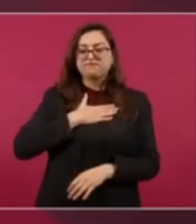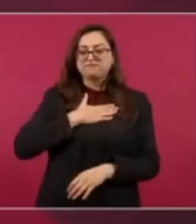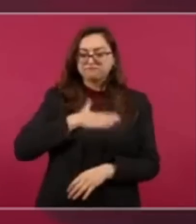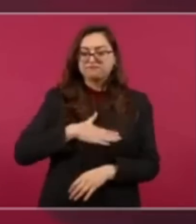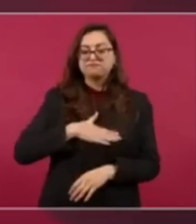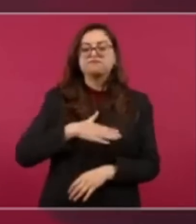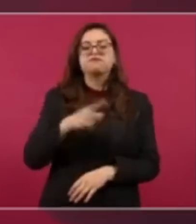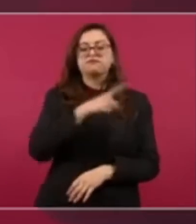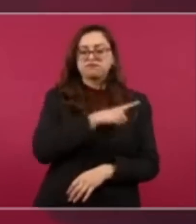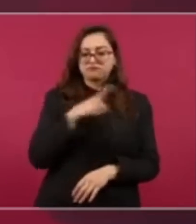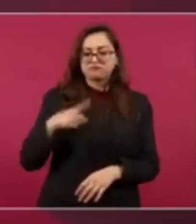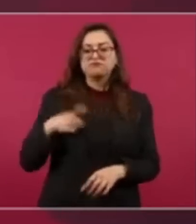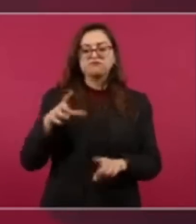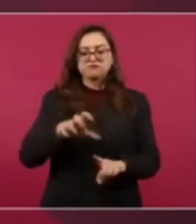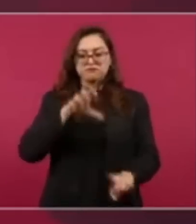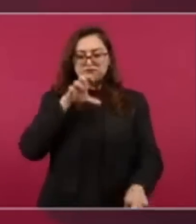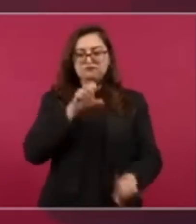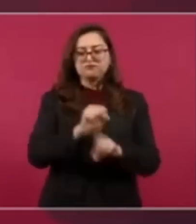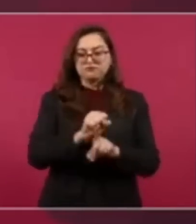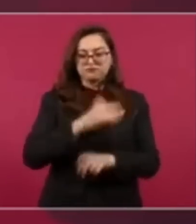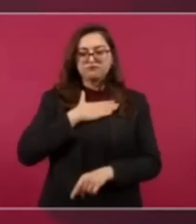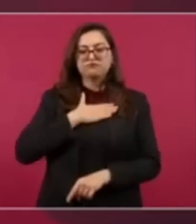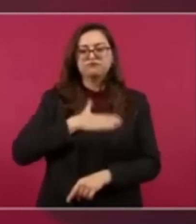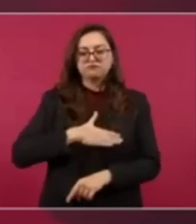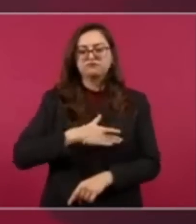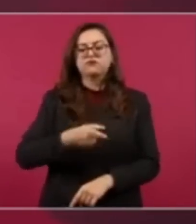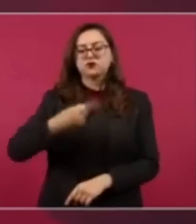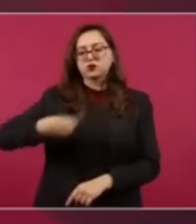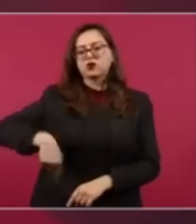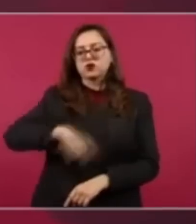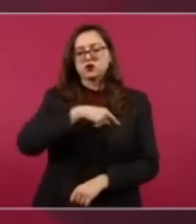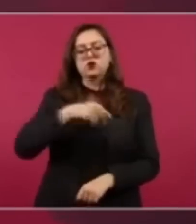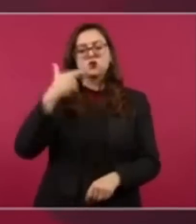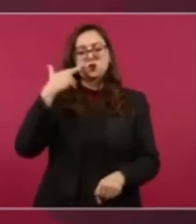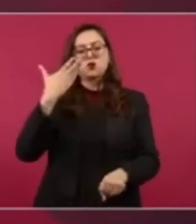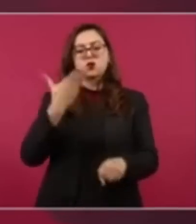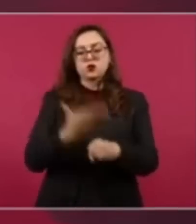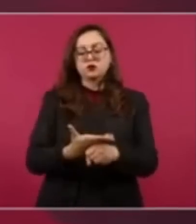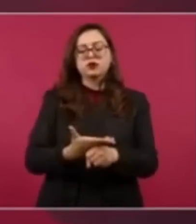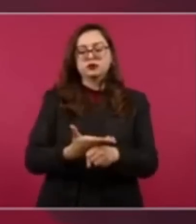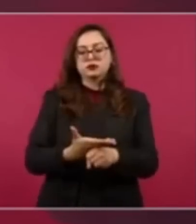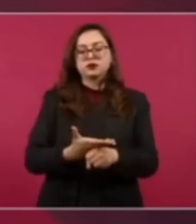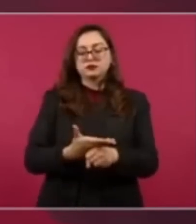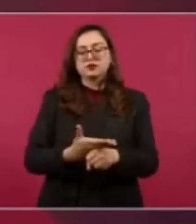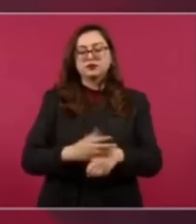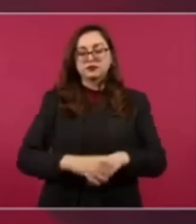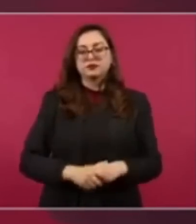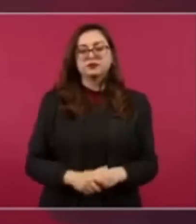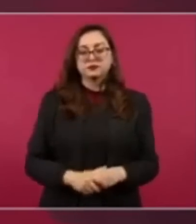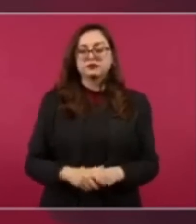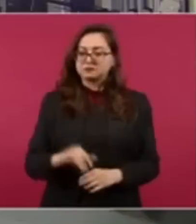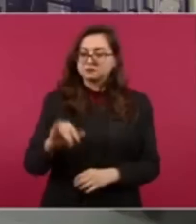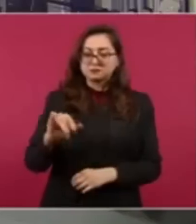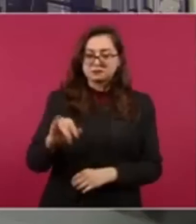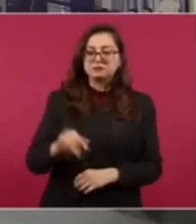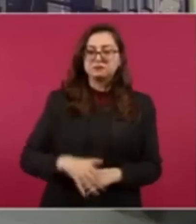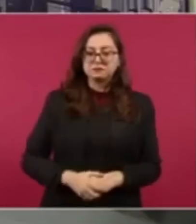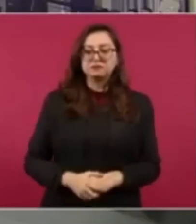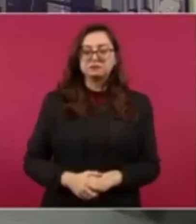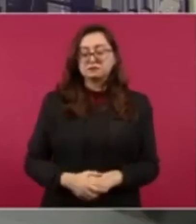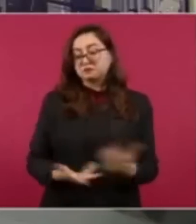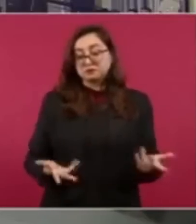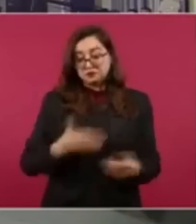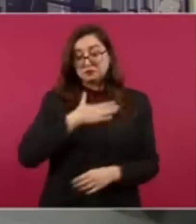que garantizar que haya justicia. Sí, y va a haber